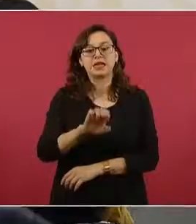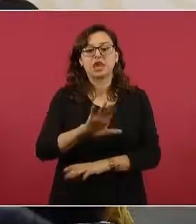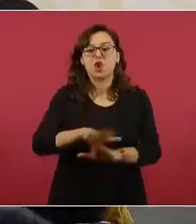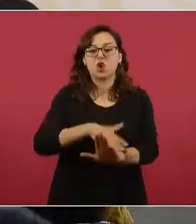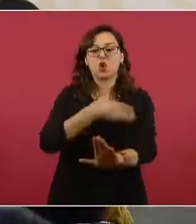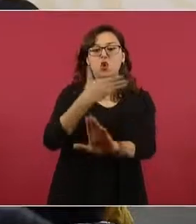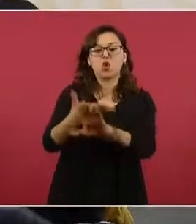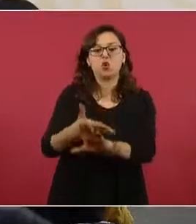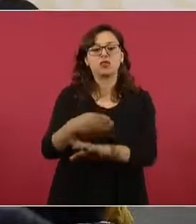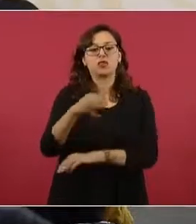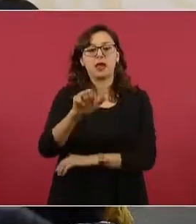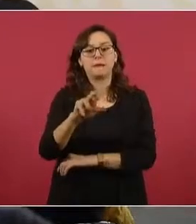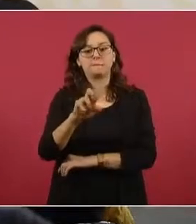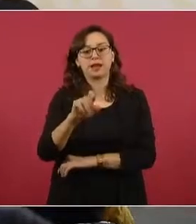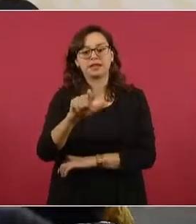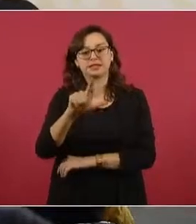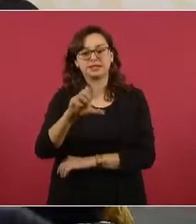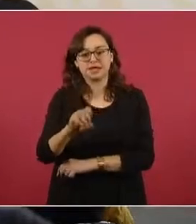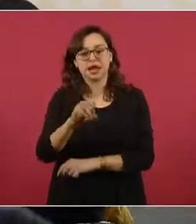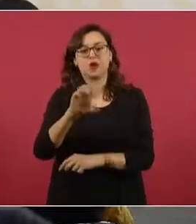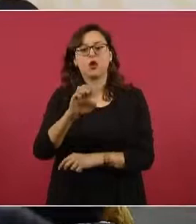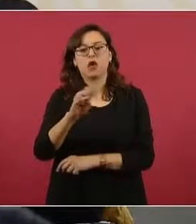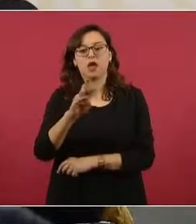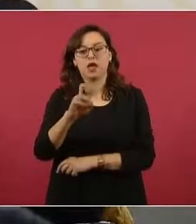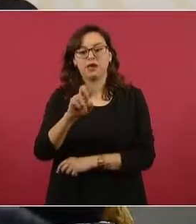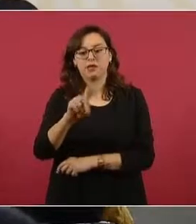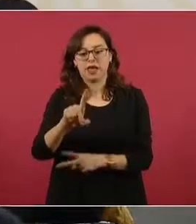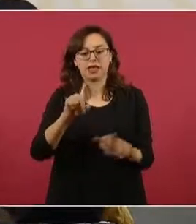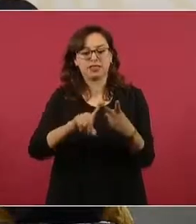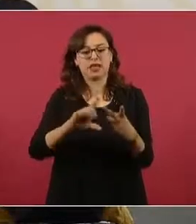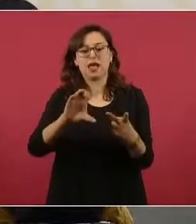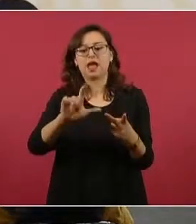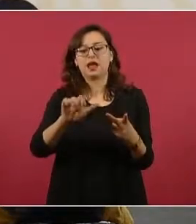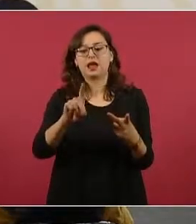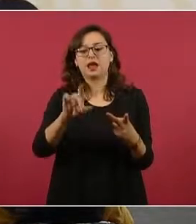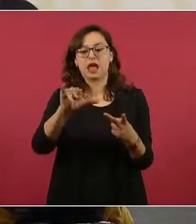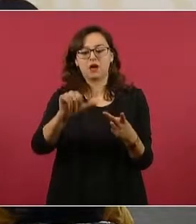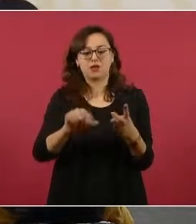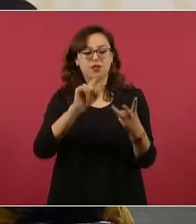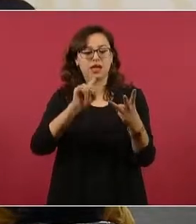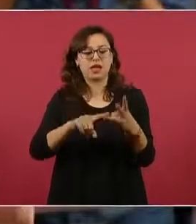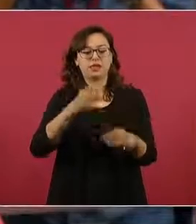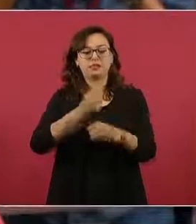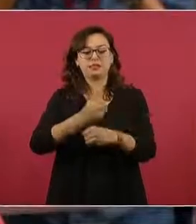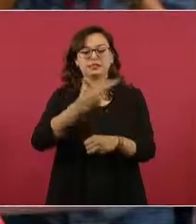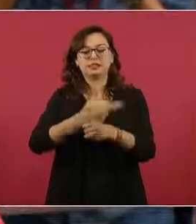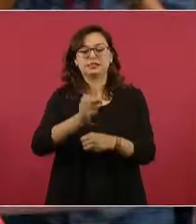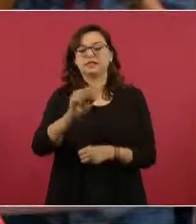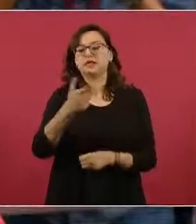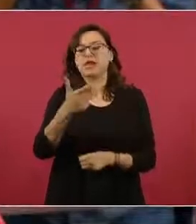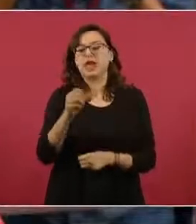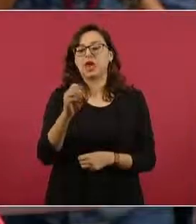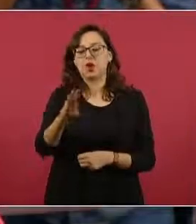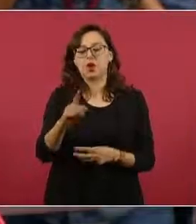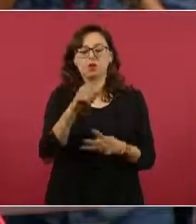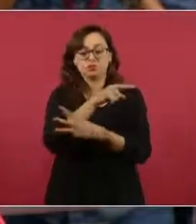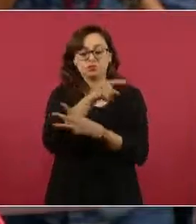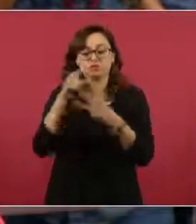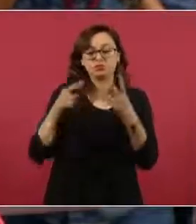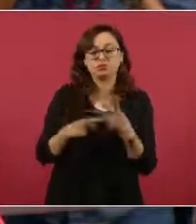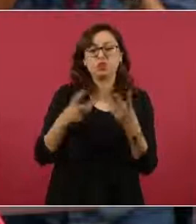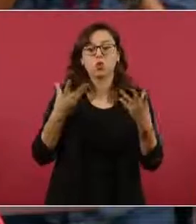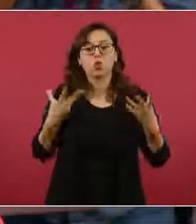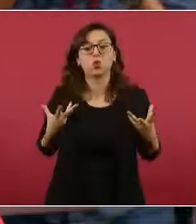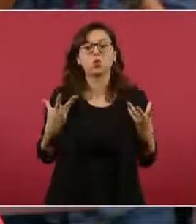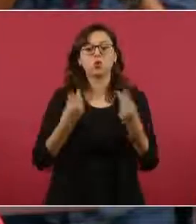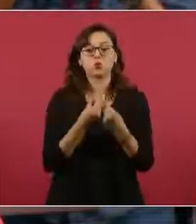Marcelo Ebrard, la jefa de gobierno Claudia Sheinbaum y el secretario de Gobernación Adán Augusto por participar en actos de campaña